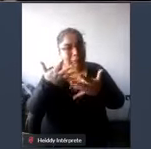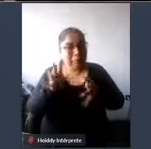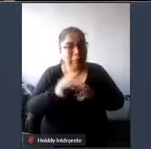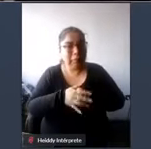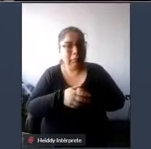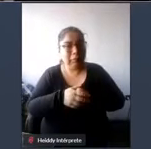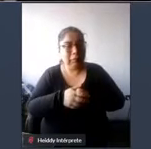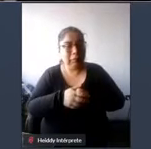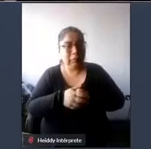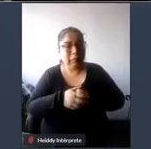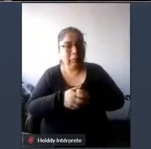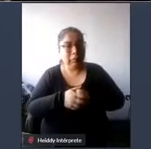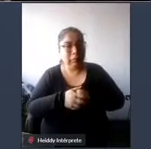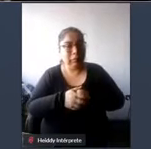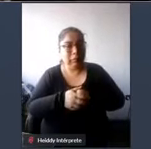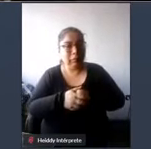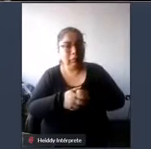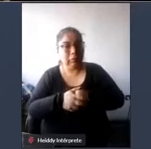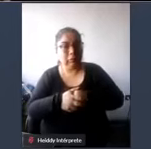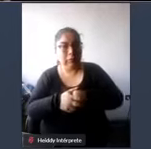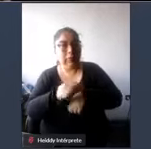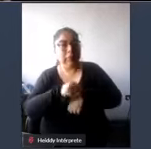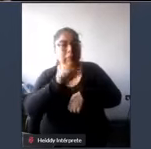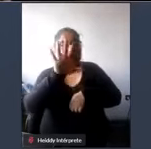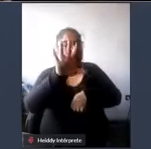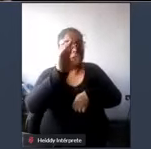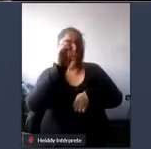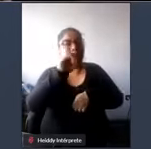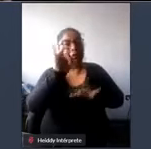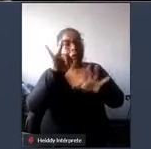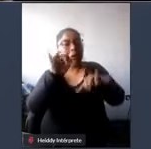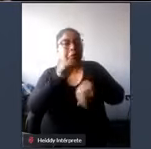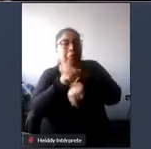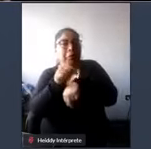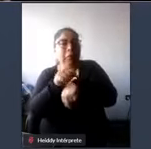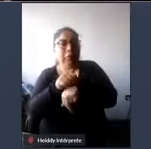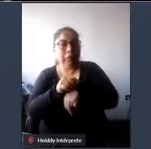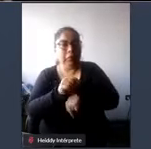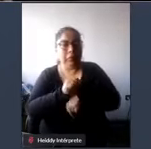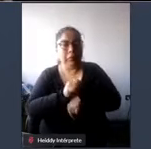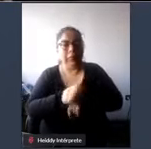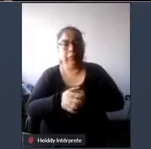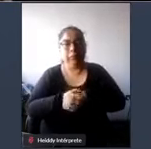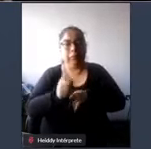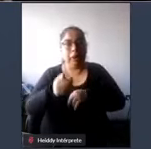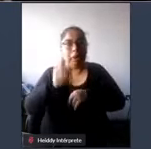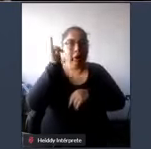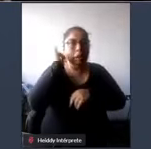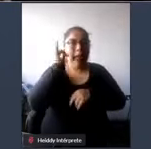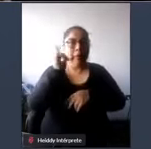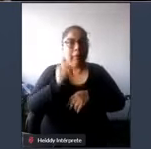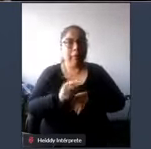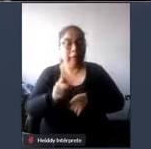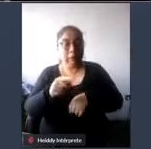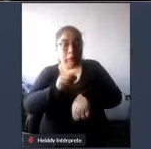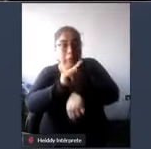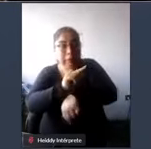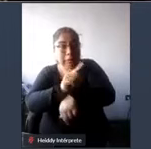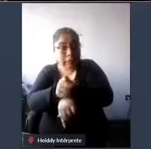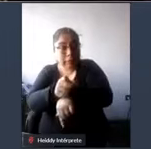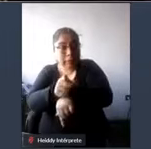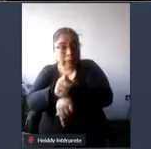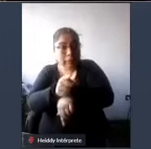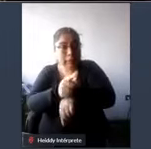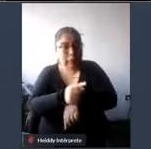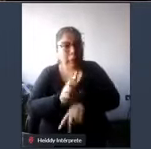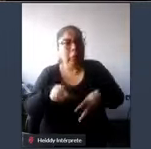5 a 7 minutos en caso de emergencia si no actuamos dentro de los primeros